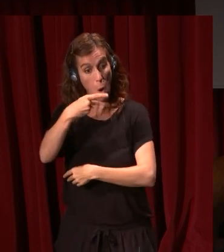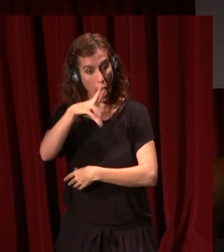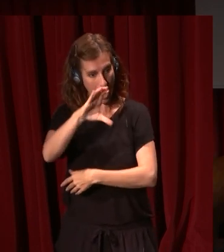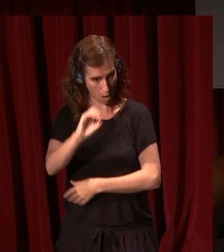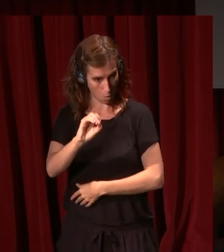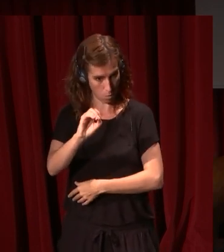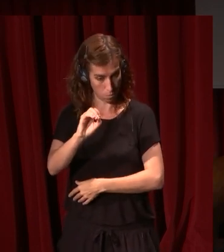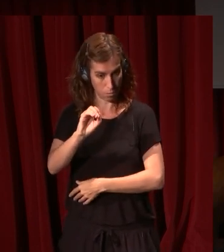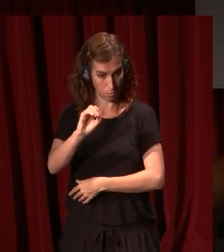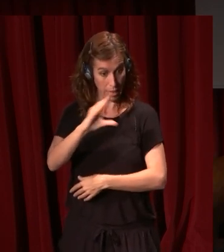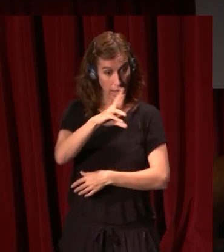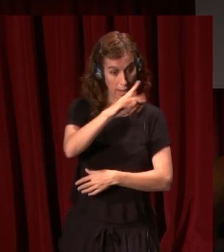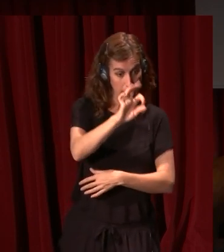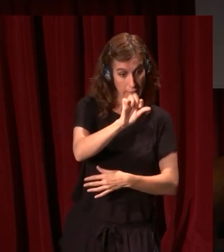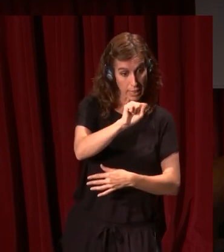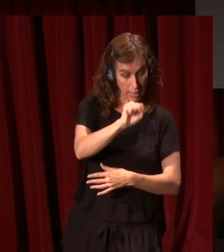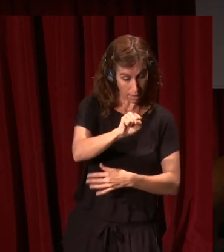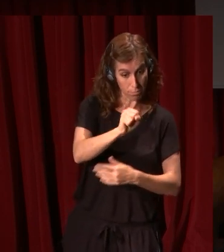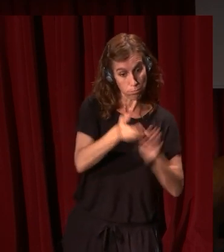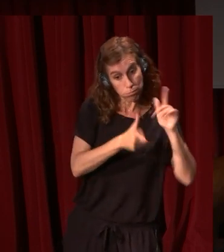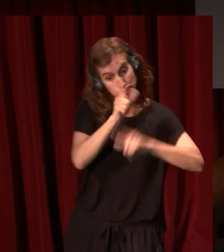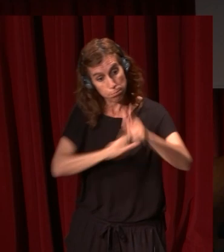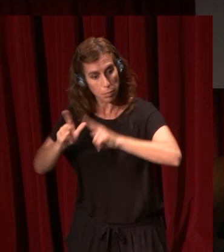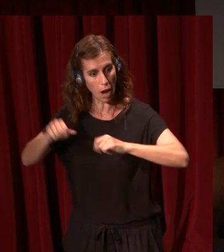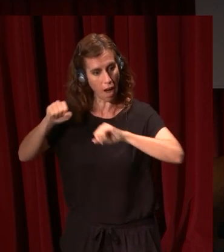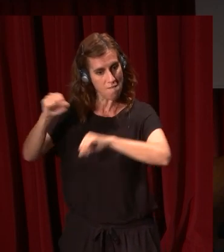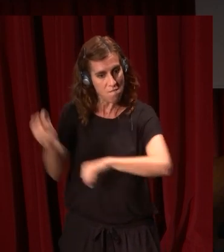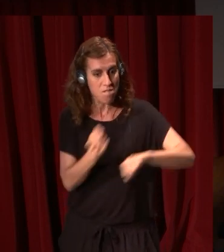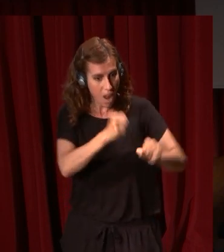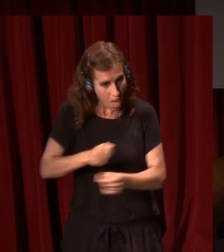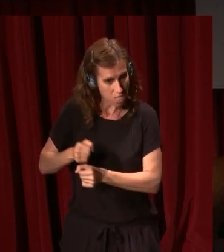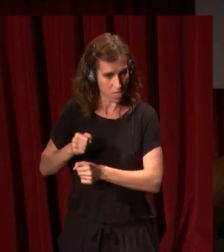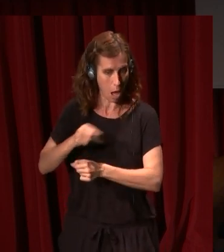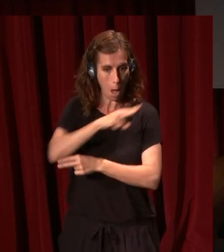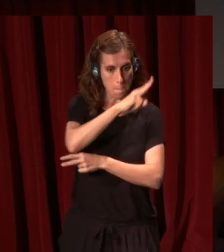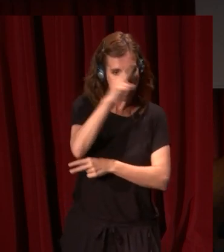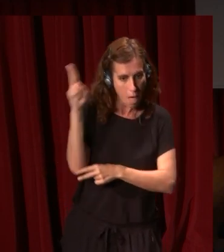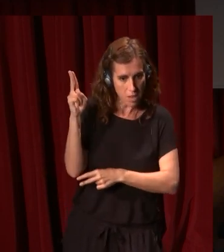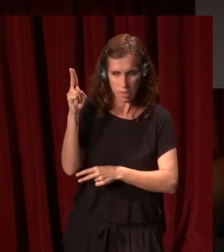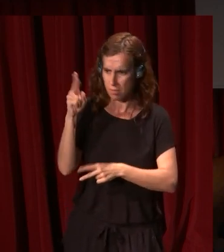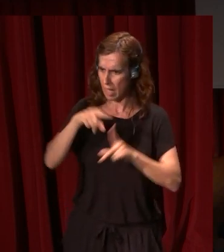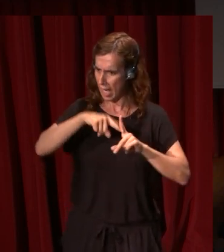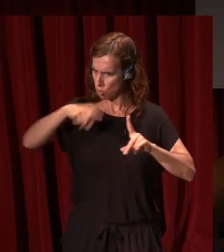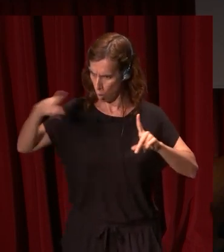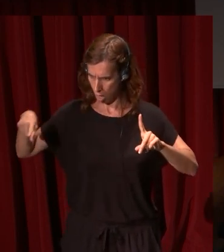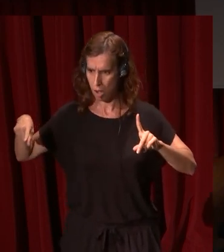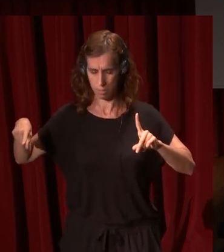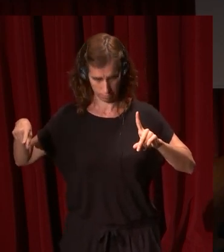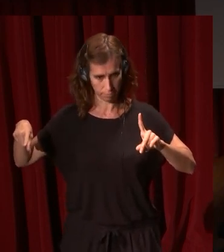que viaja de Creta a Venecia, de Venecia a Roma, de Roma a Madrid, de Madrid al Escorial, en el Escorial, perdón, de Madrid